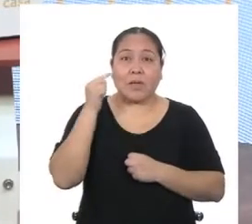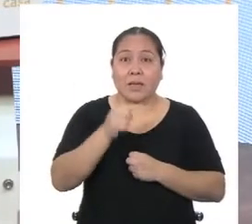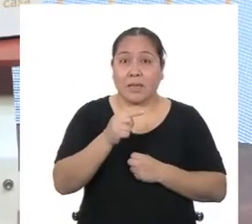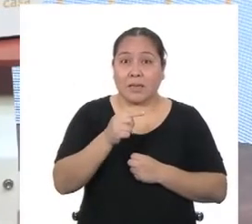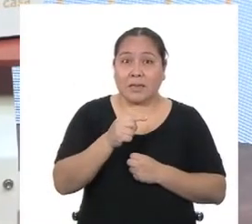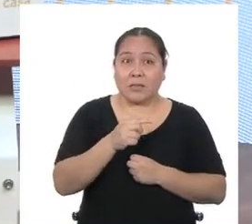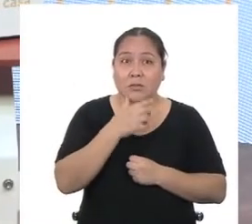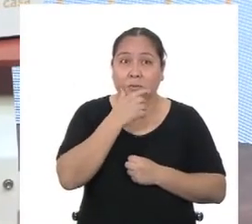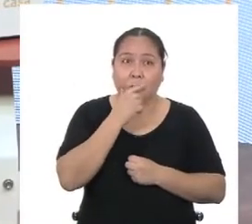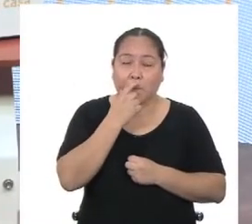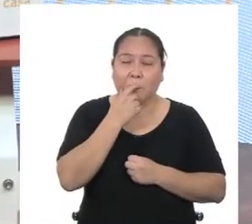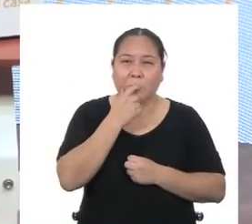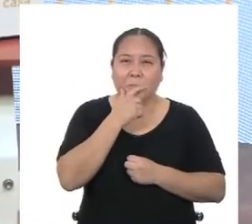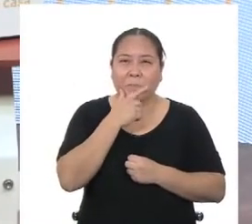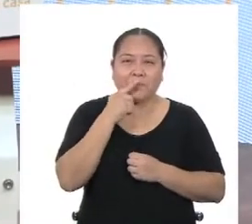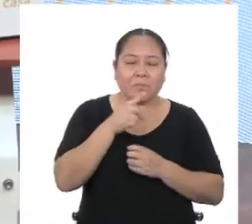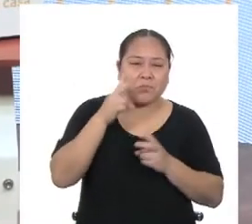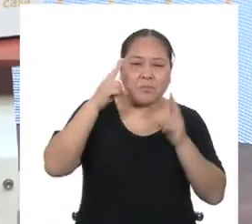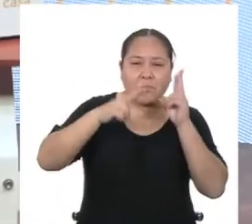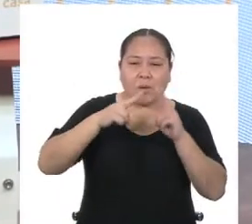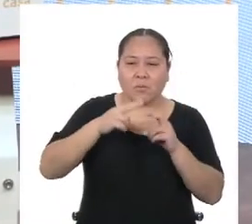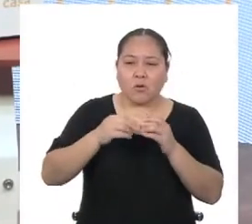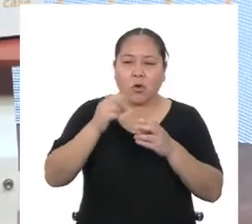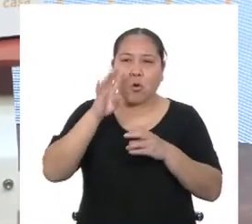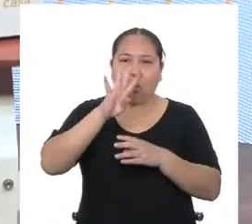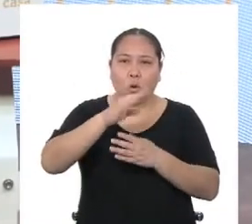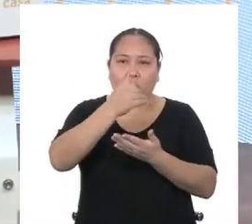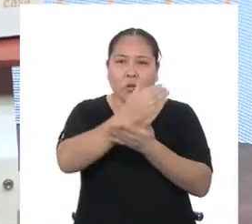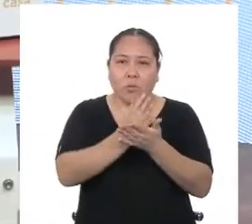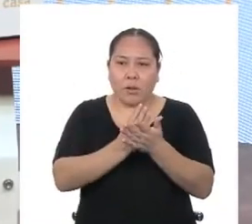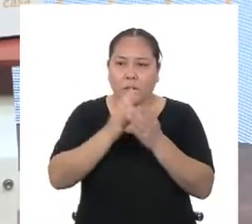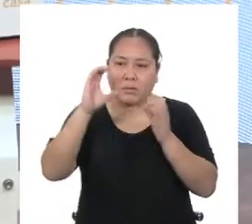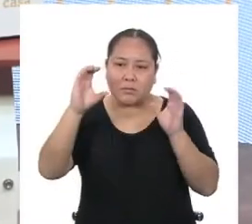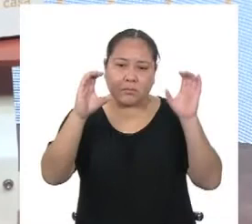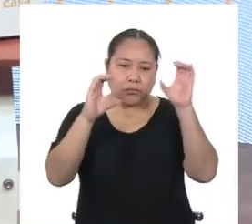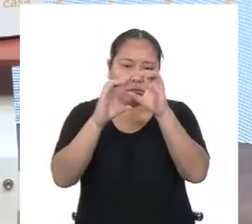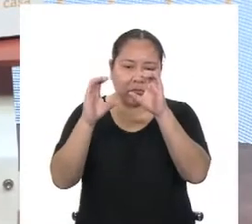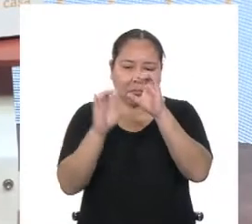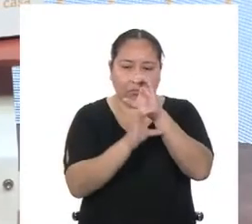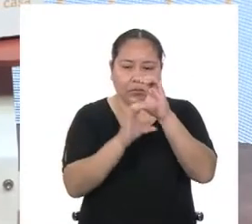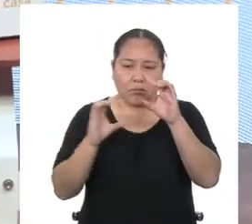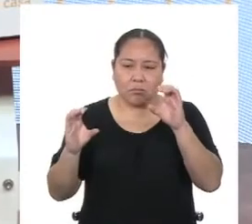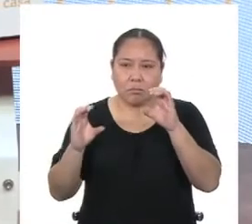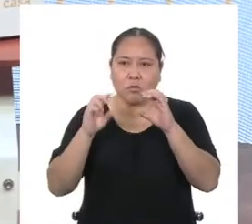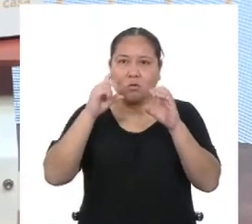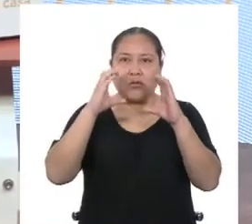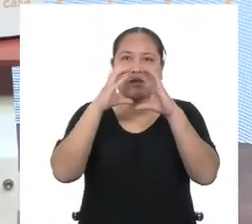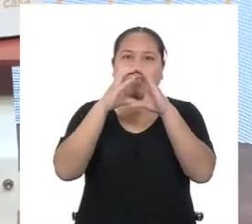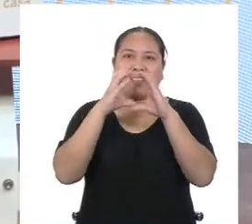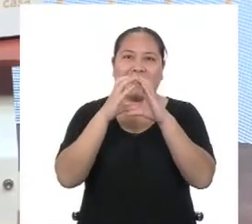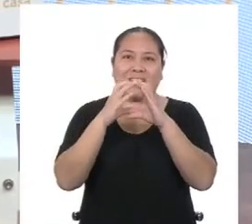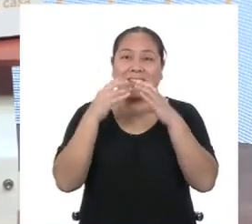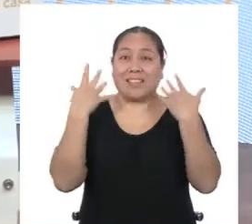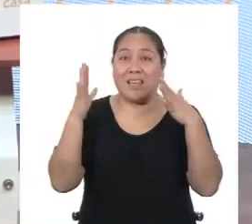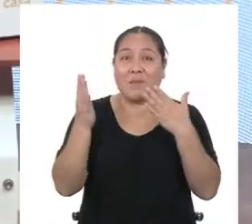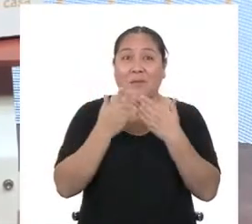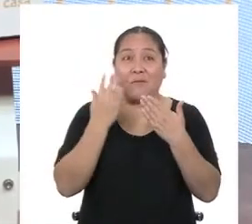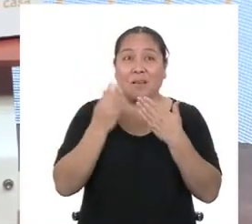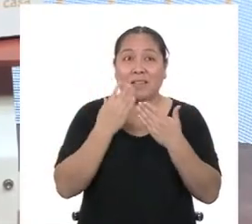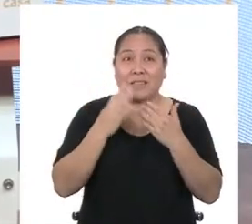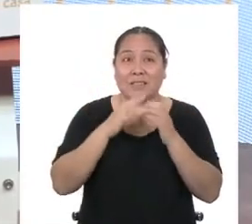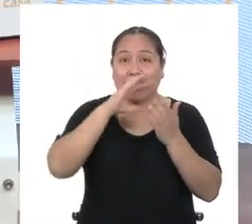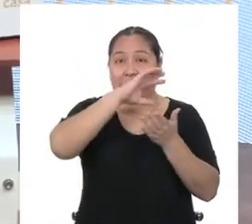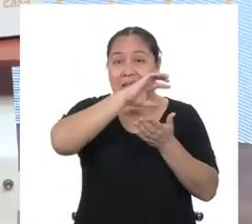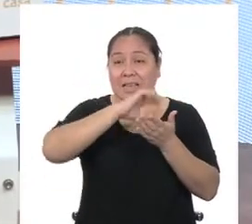me dice que podríamos dividir la figura en cuatro partes, mover las piezas y formar un círculo. Ahora que ya está más fácil, tenemos que